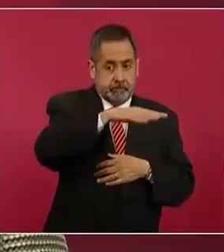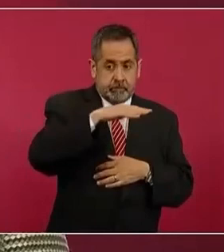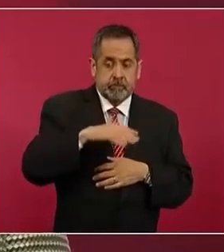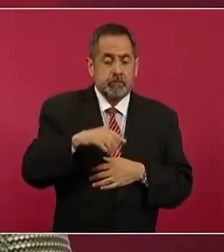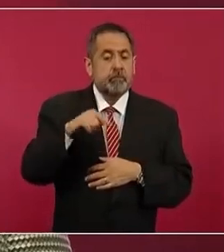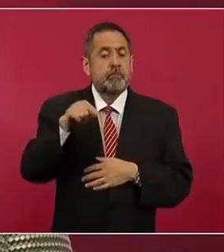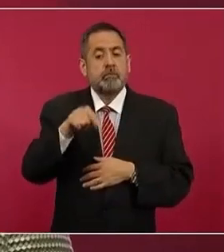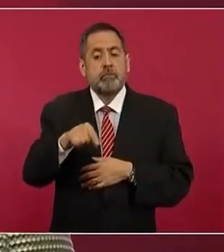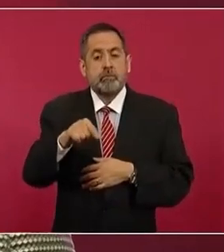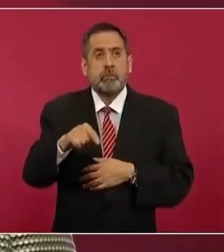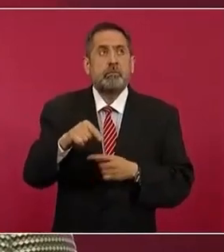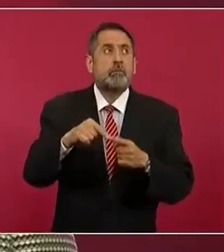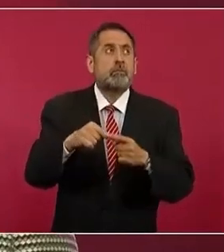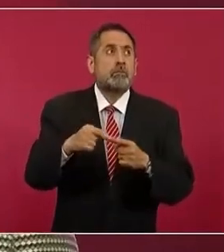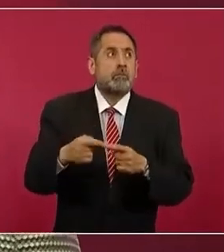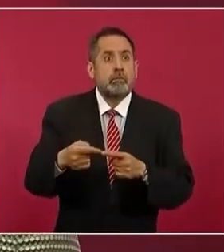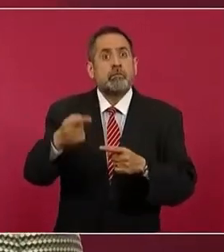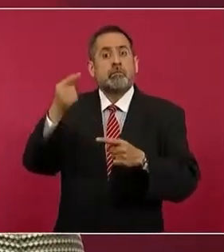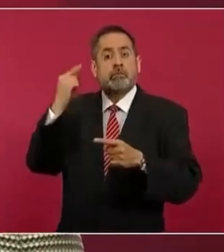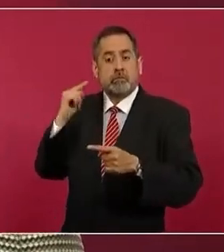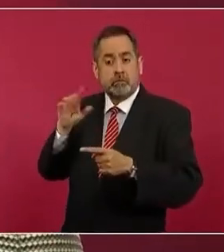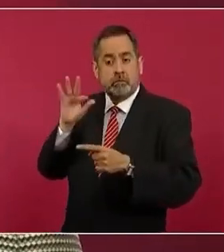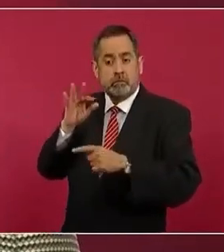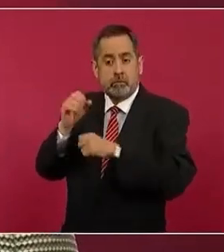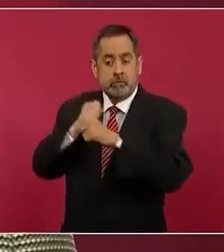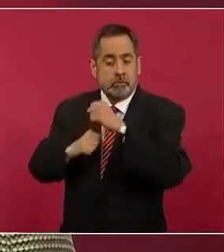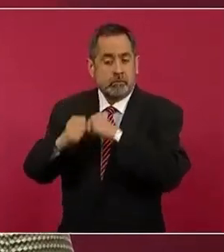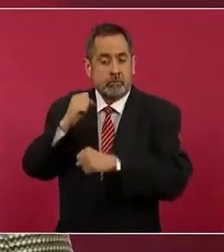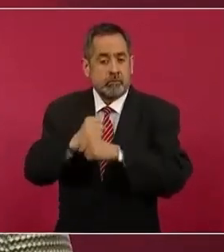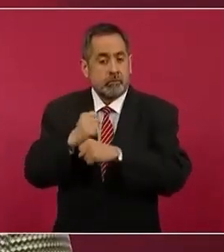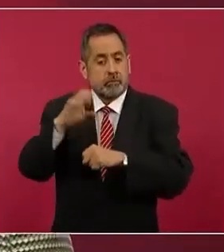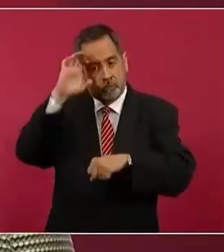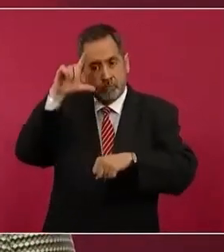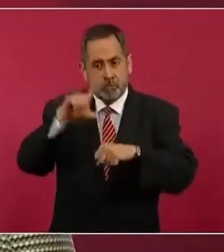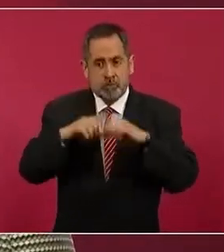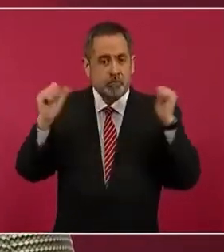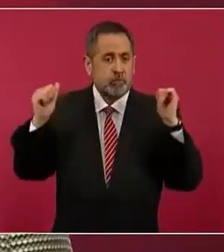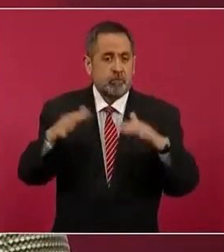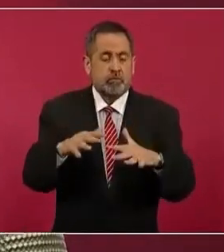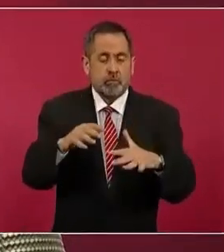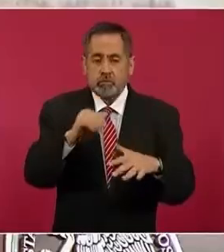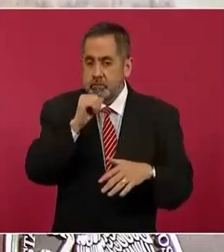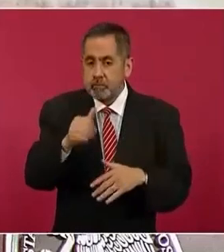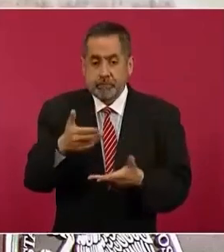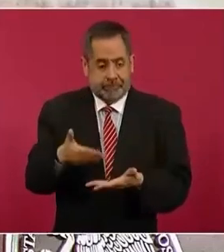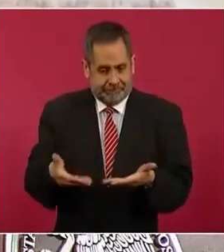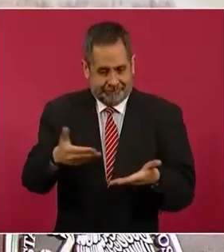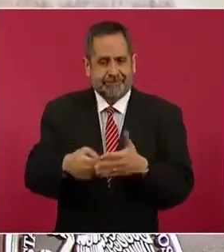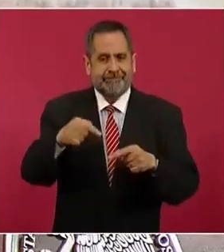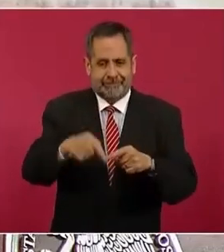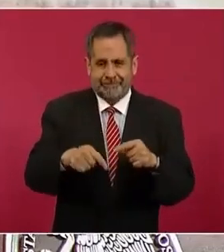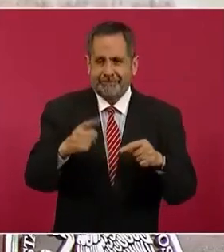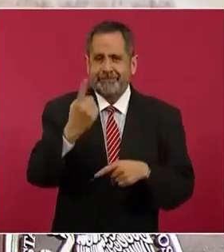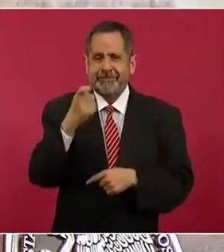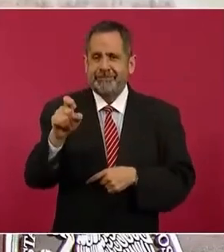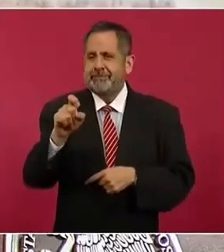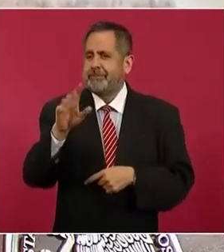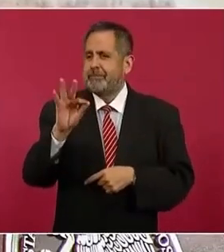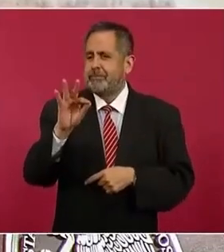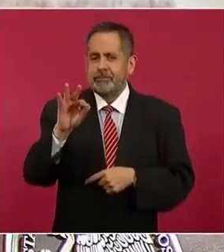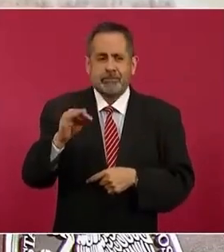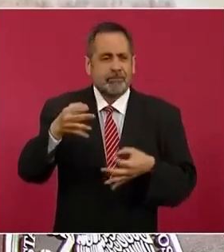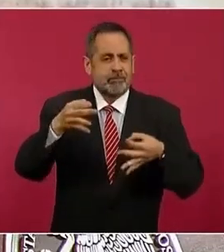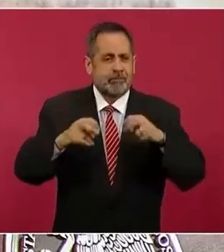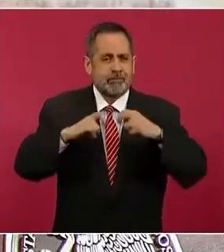conferencia que hace 40 años no se hace con ministros de cultura de todo el mundo, 190 ministros de cultura. Nos daremos cita